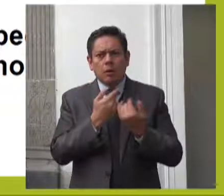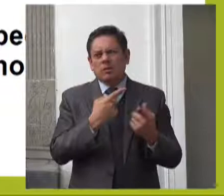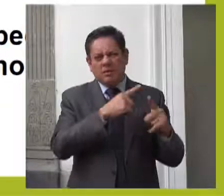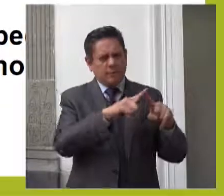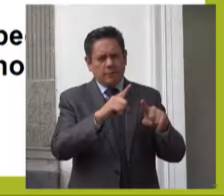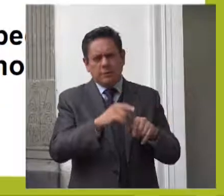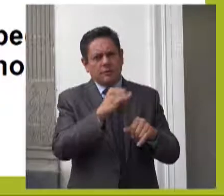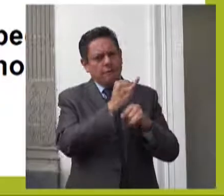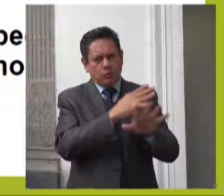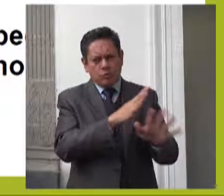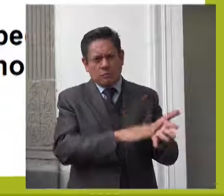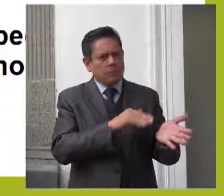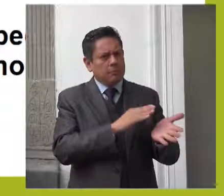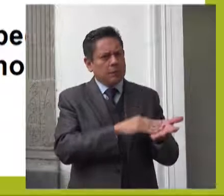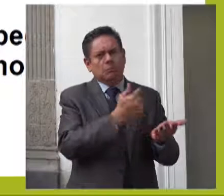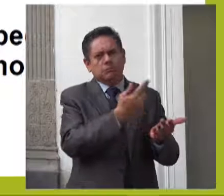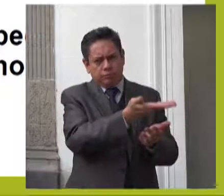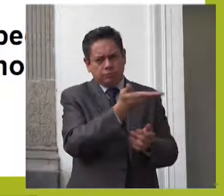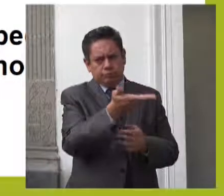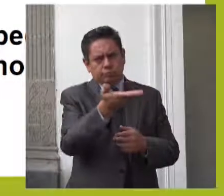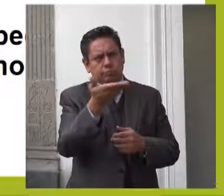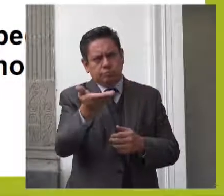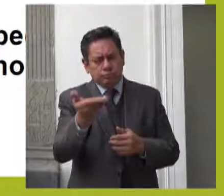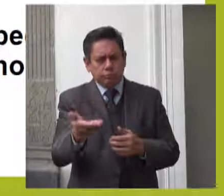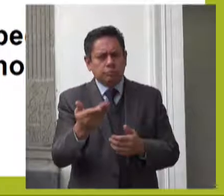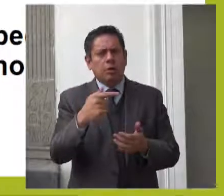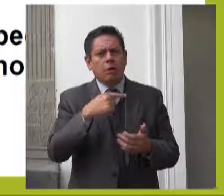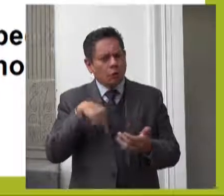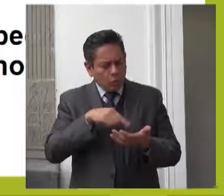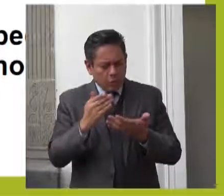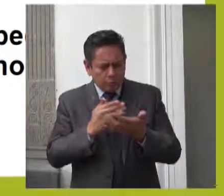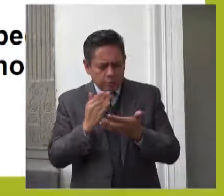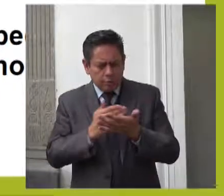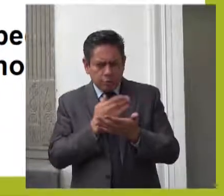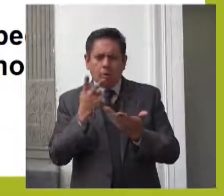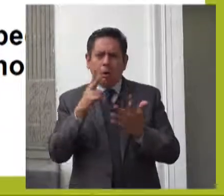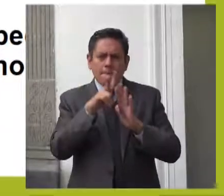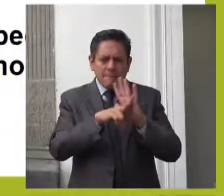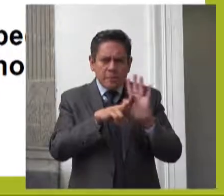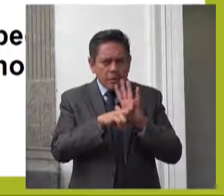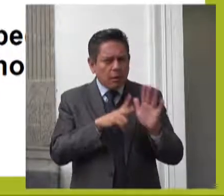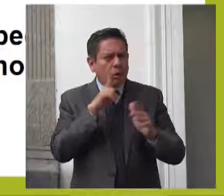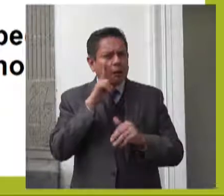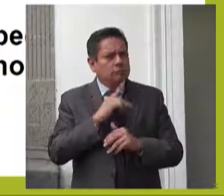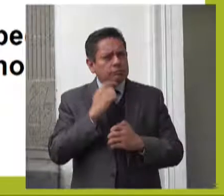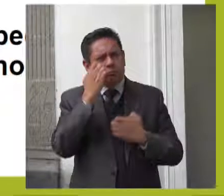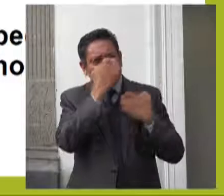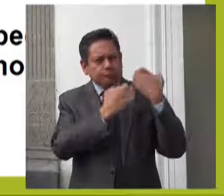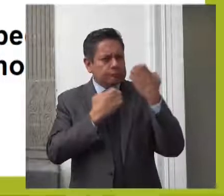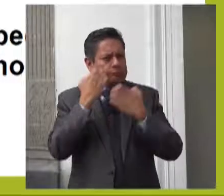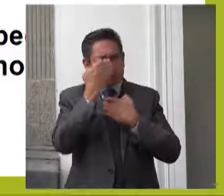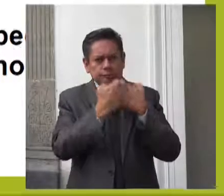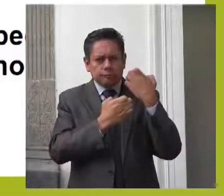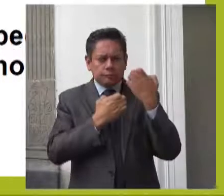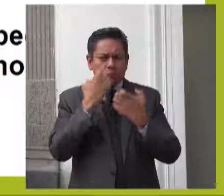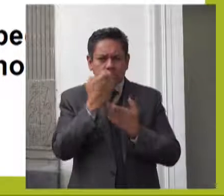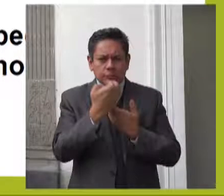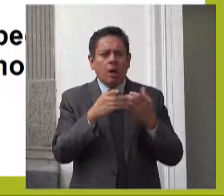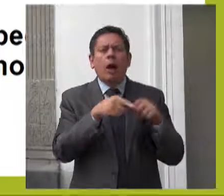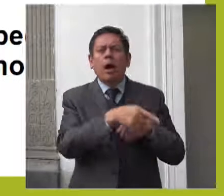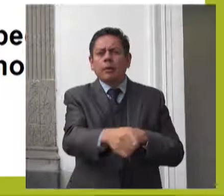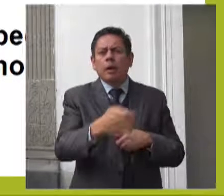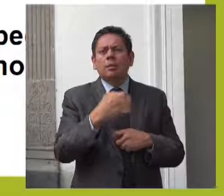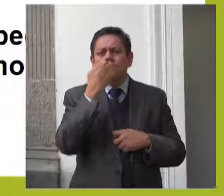a diversas autoridades, así como análisis de videograbaciones. La práctica de las diligencias